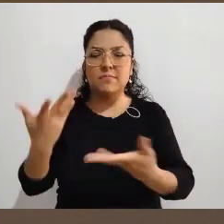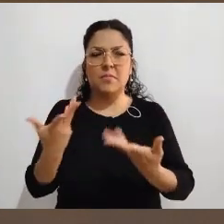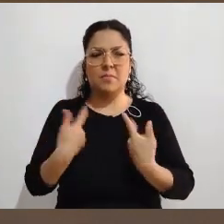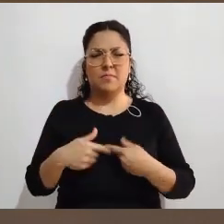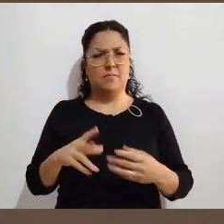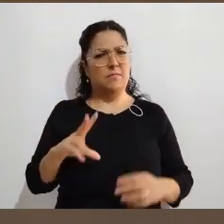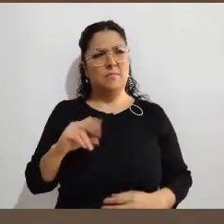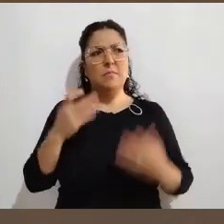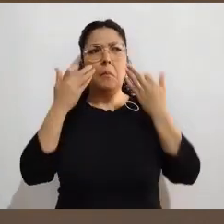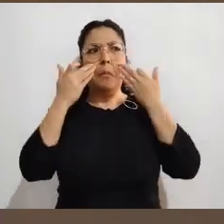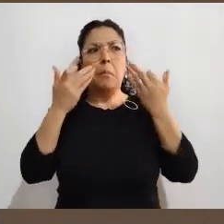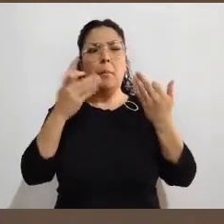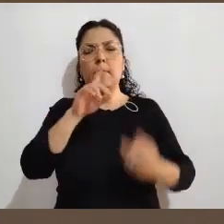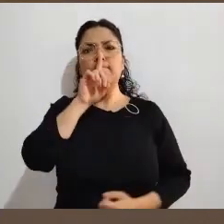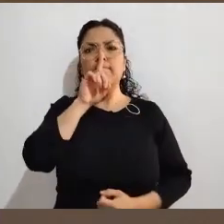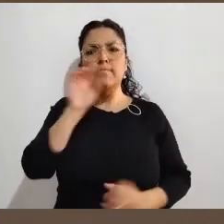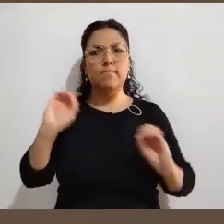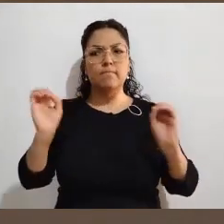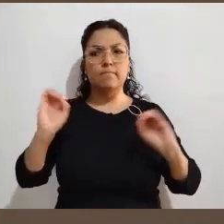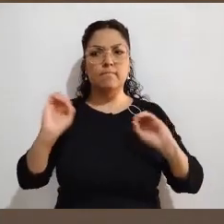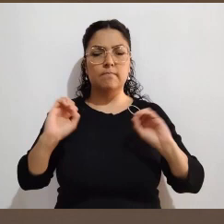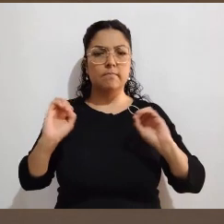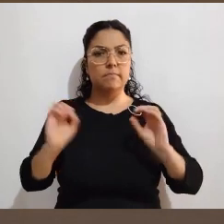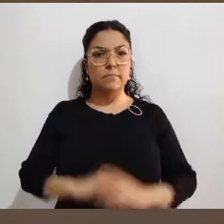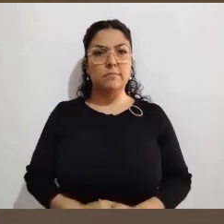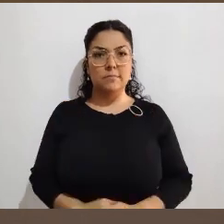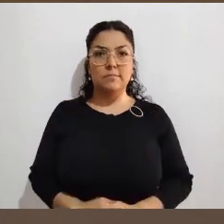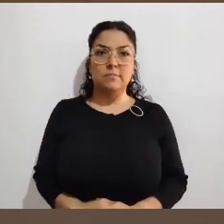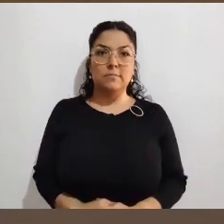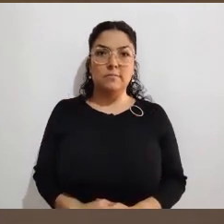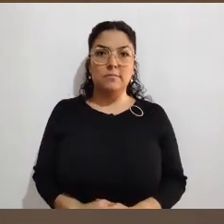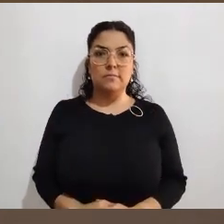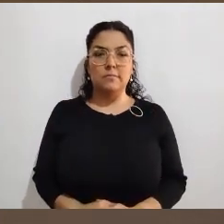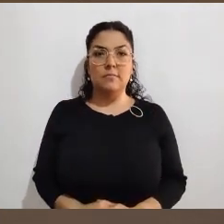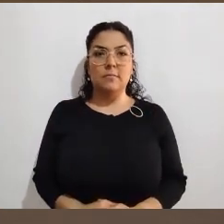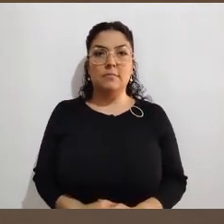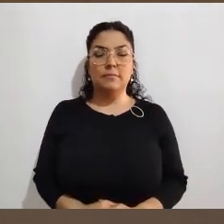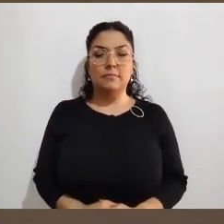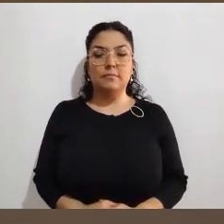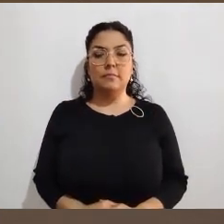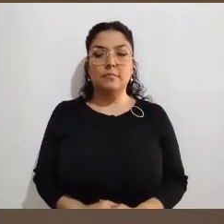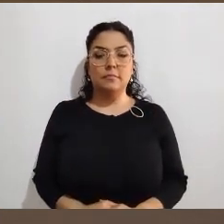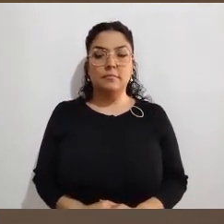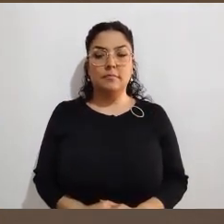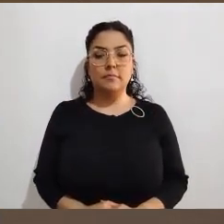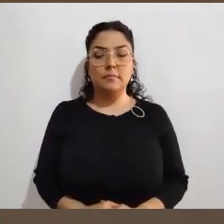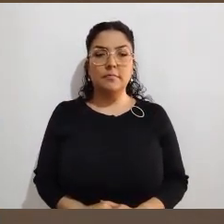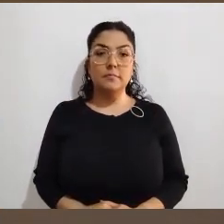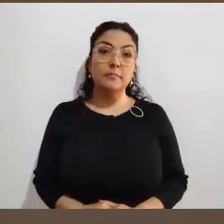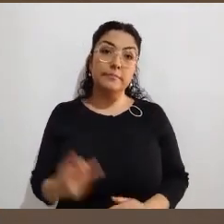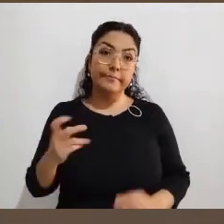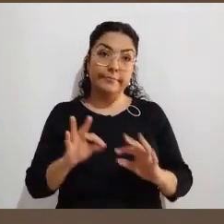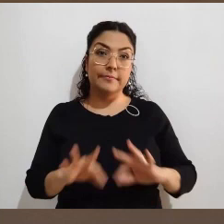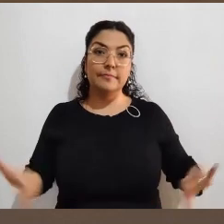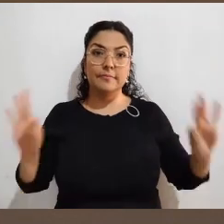movimientos raros, extraños. Y dicen, nosotros no los vimos, nosotros no los apreciamos. Y también,